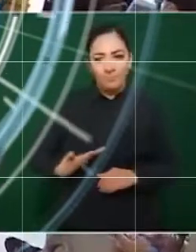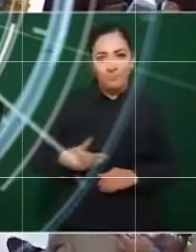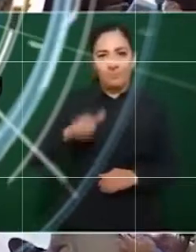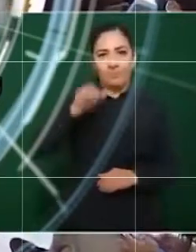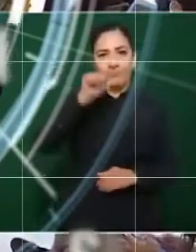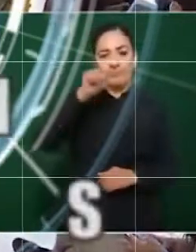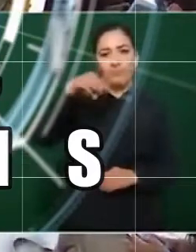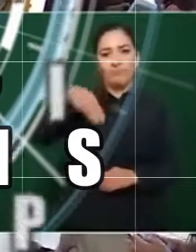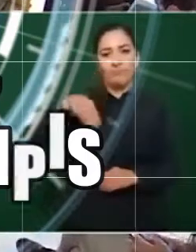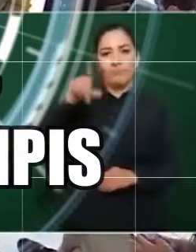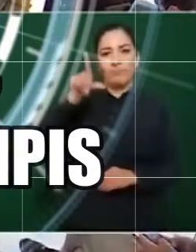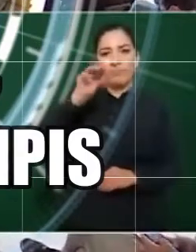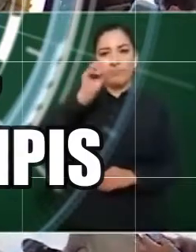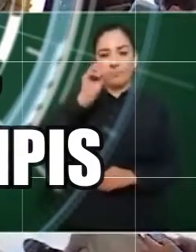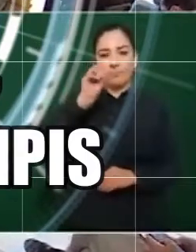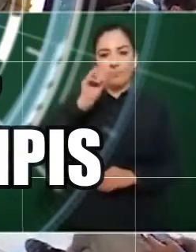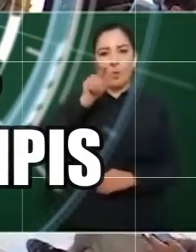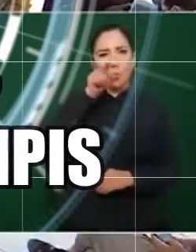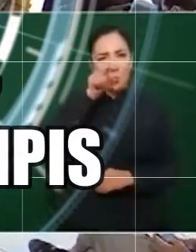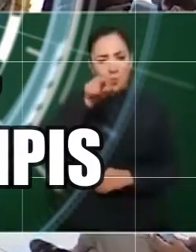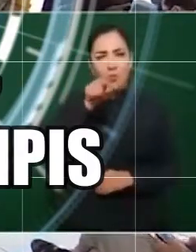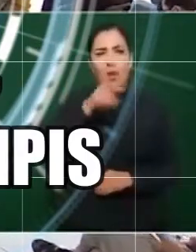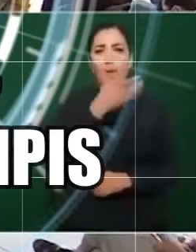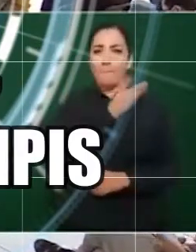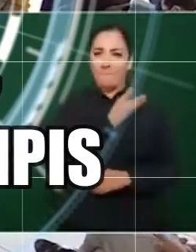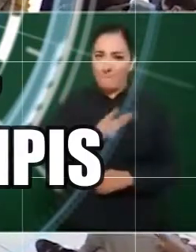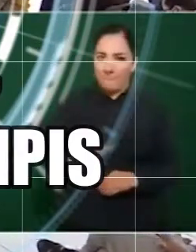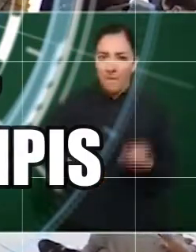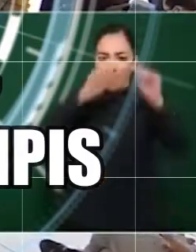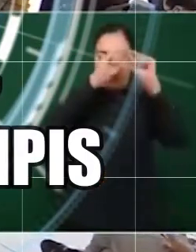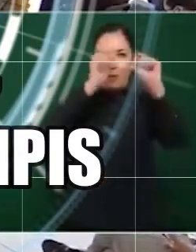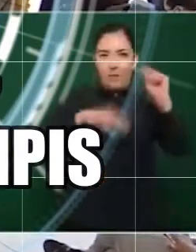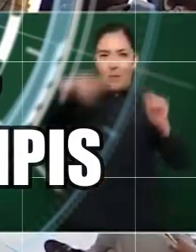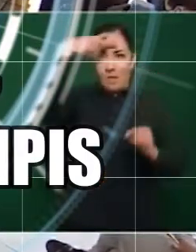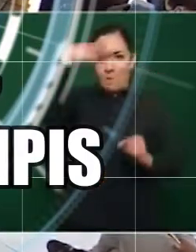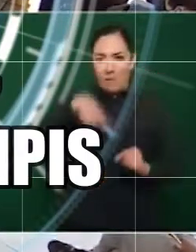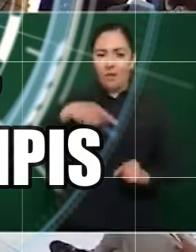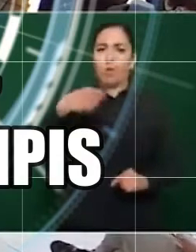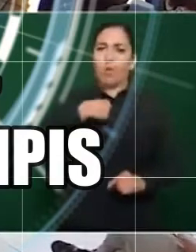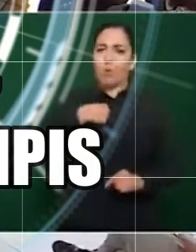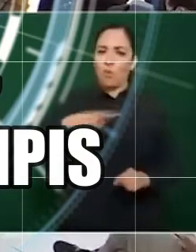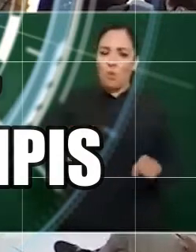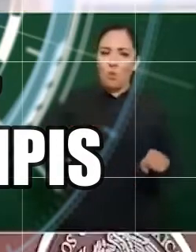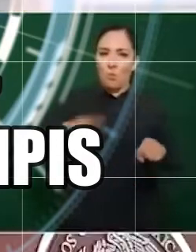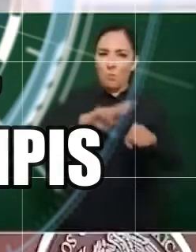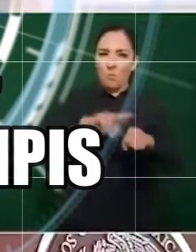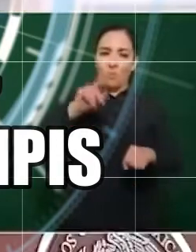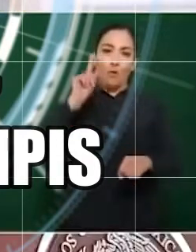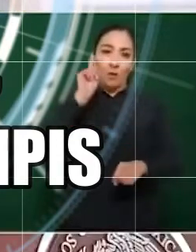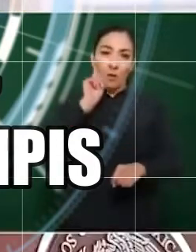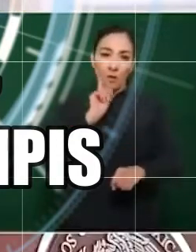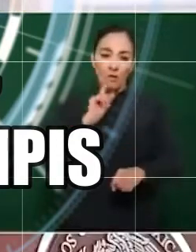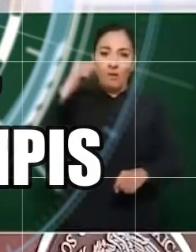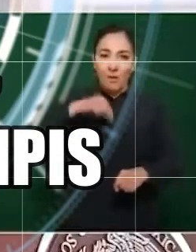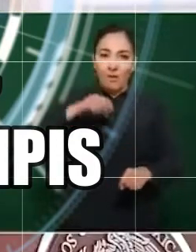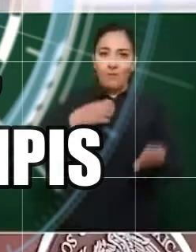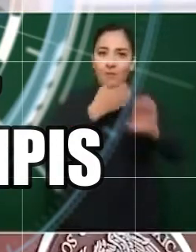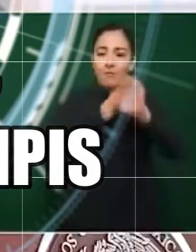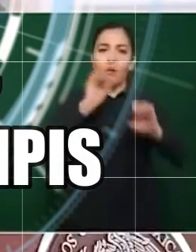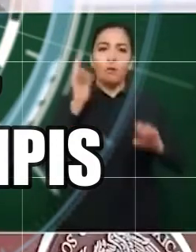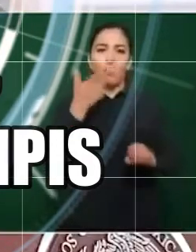de la ciudad de Chihuahua.